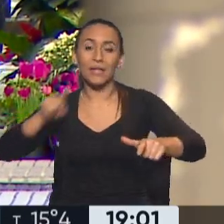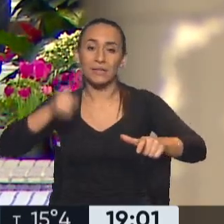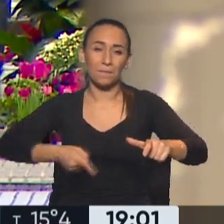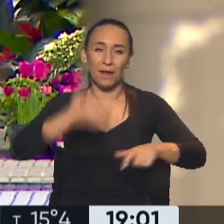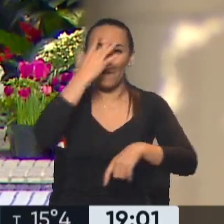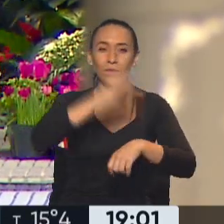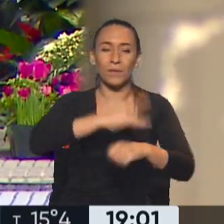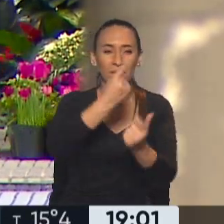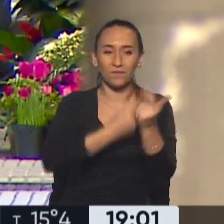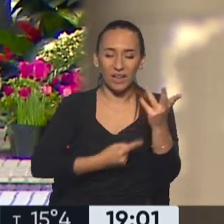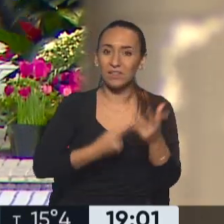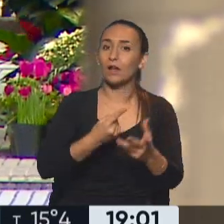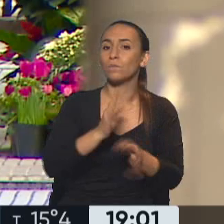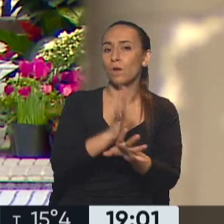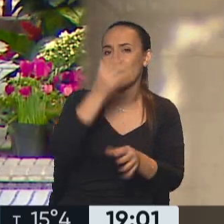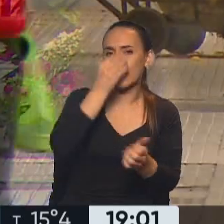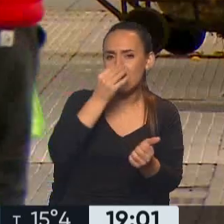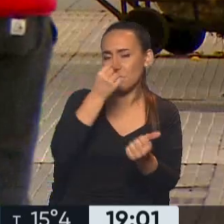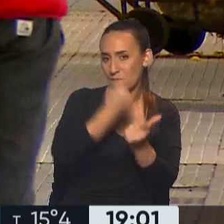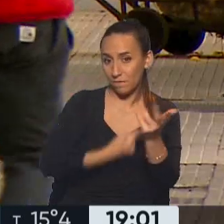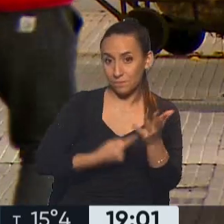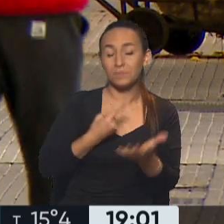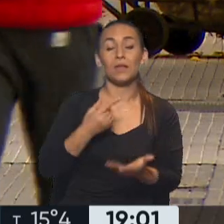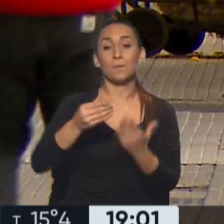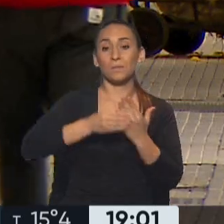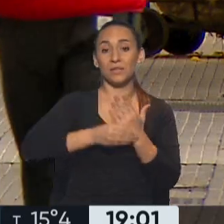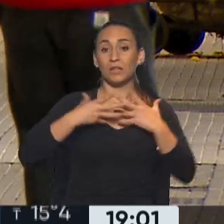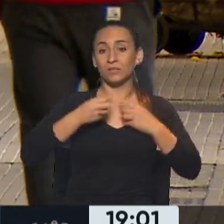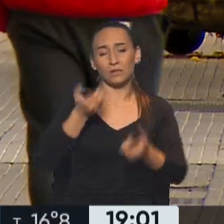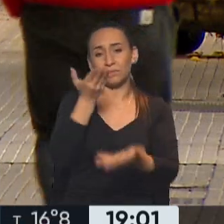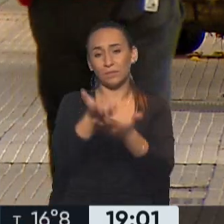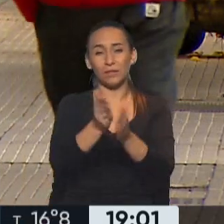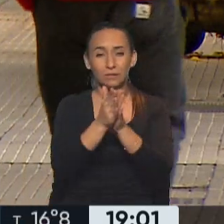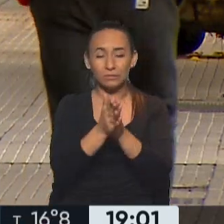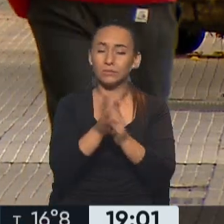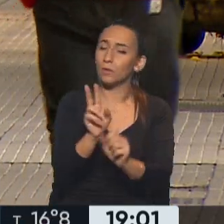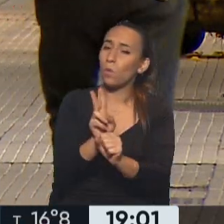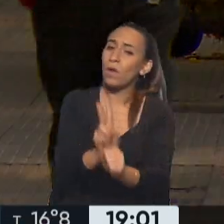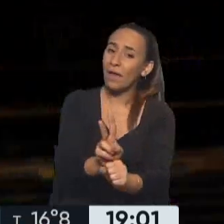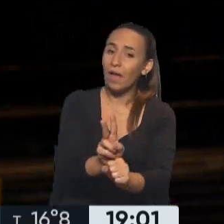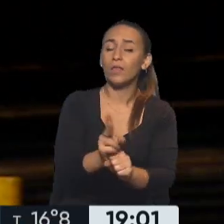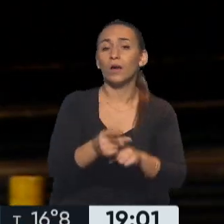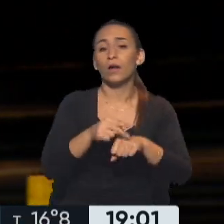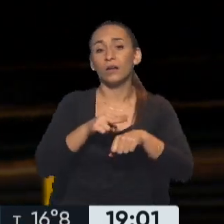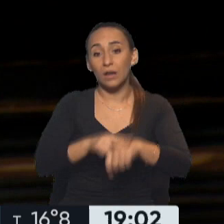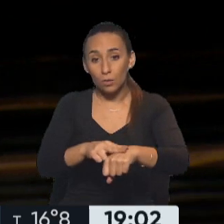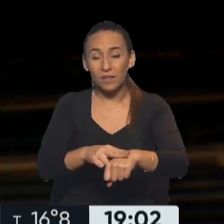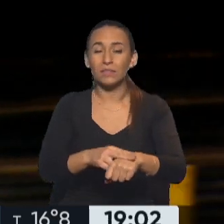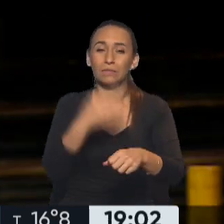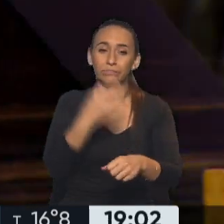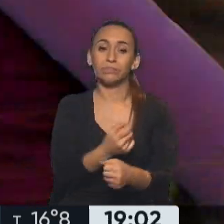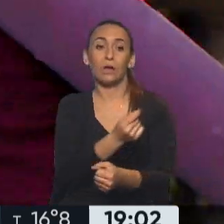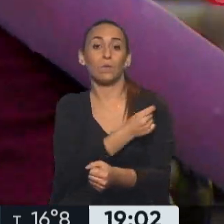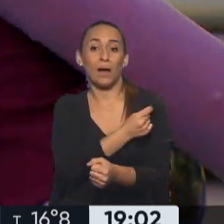Salud pidió reforzar los cuidados para pasar el invierno. El organismo recomienda a la población la aplicación de las dosis de refuerzo